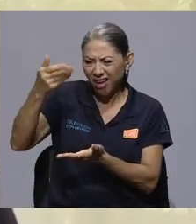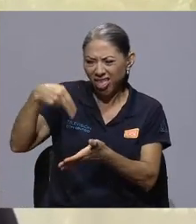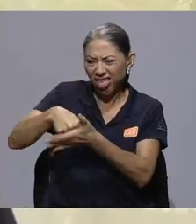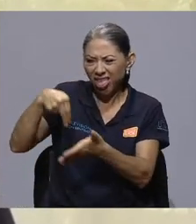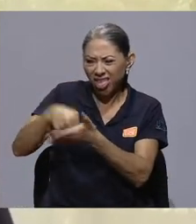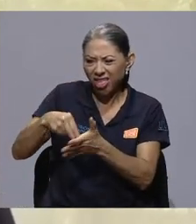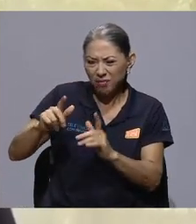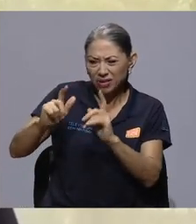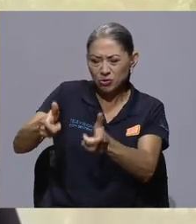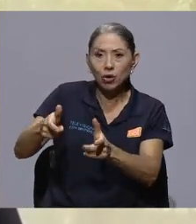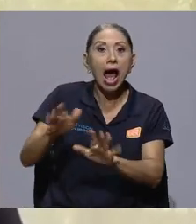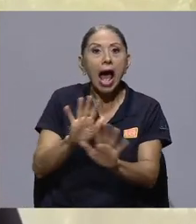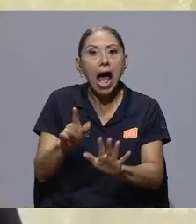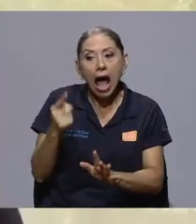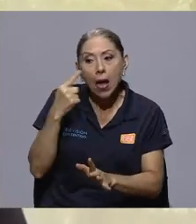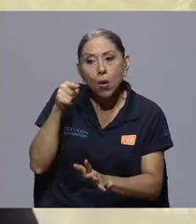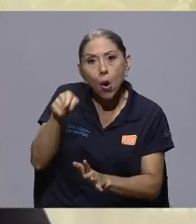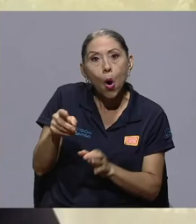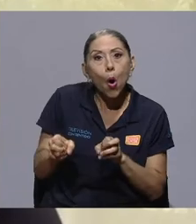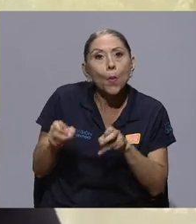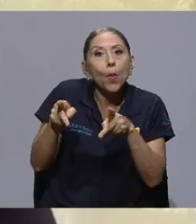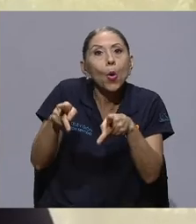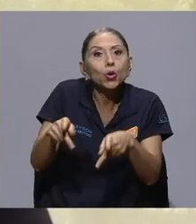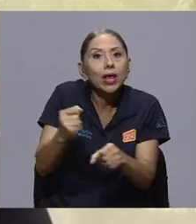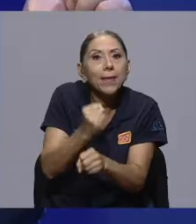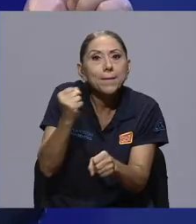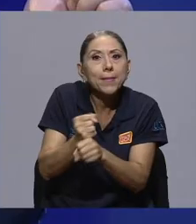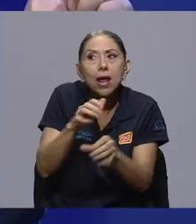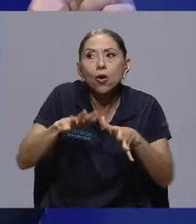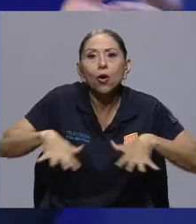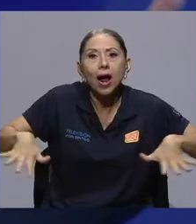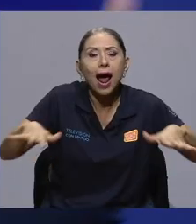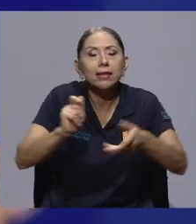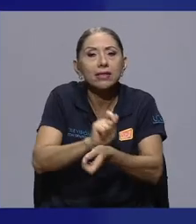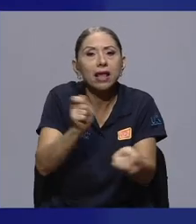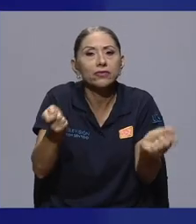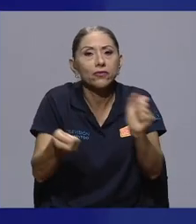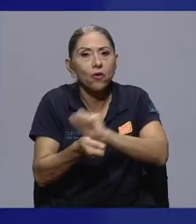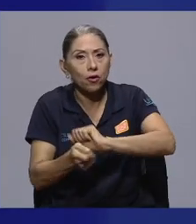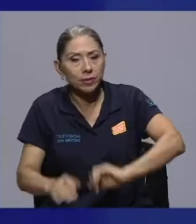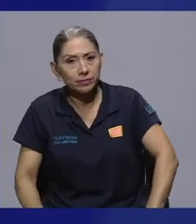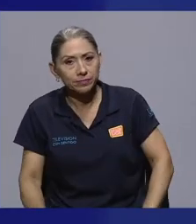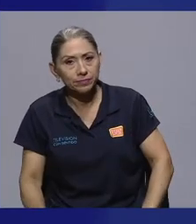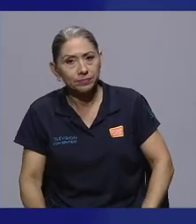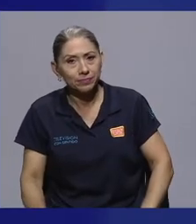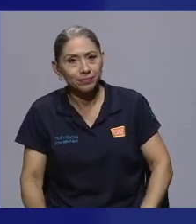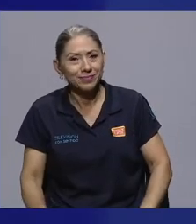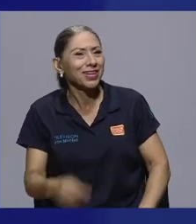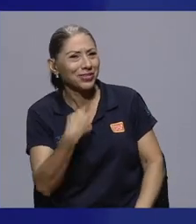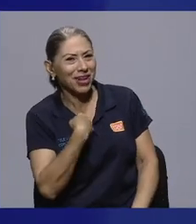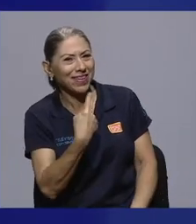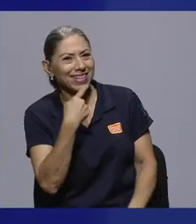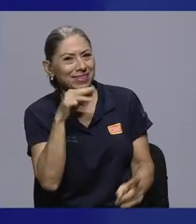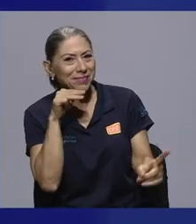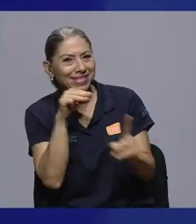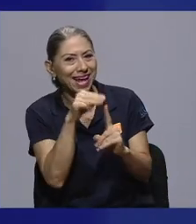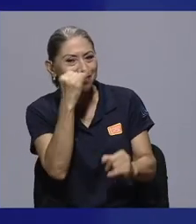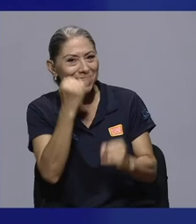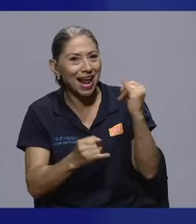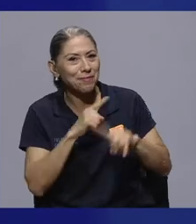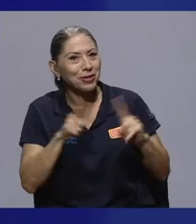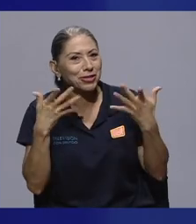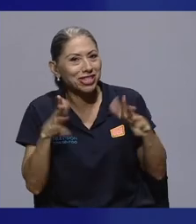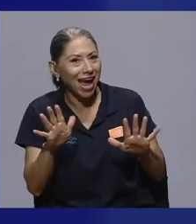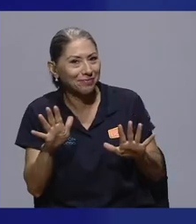la vemos como oportunidad de generar empleo local y transformación. Básicamente te iba a decir que dieras el mensaje final, pero ya